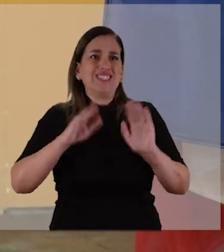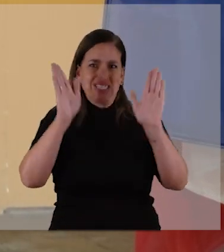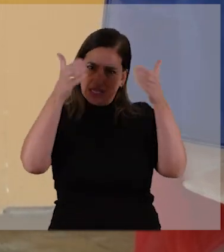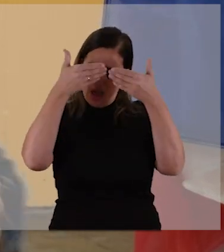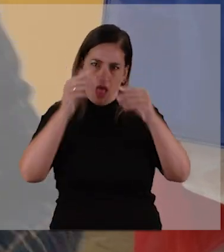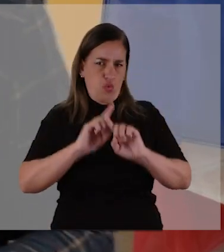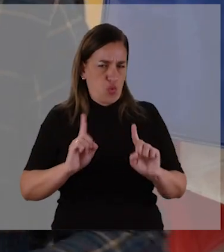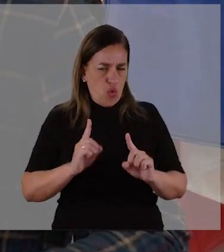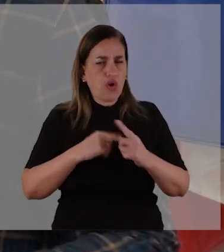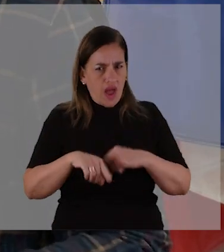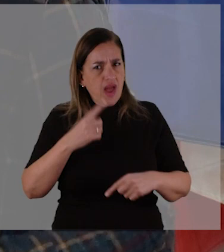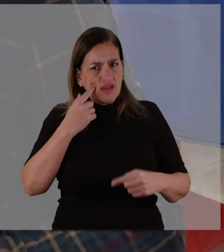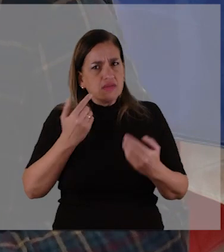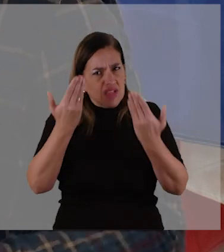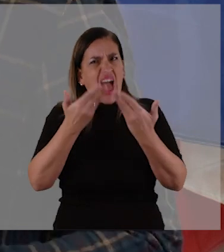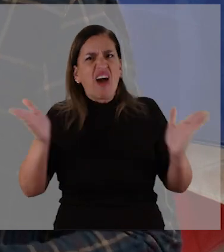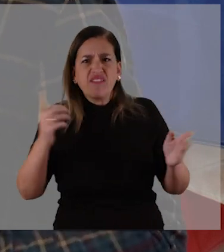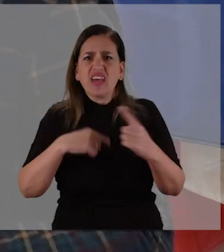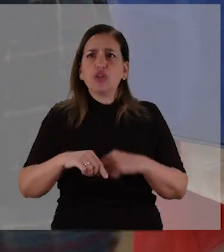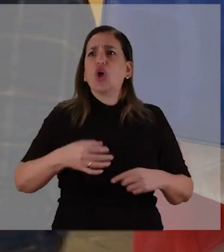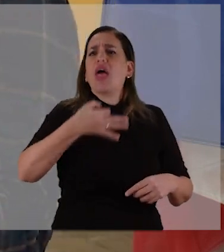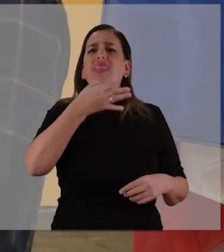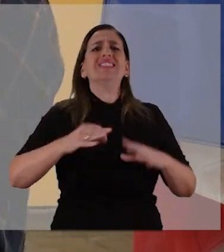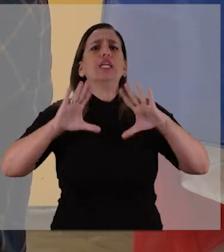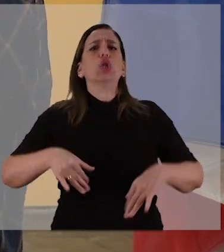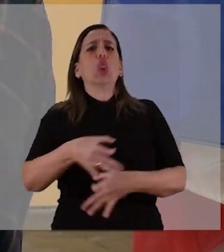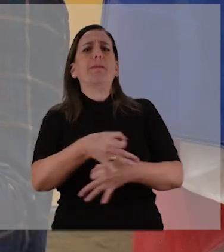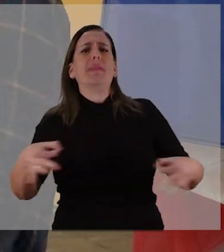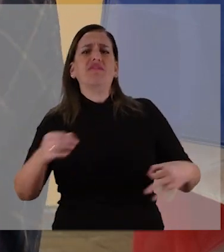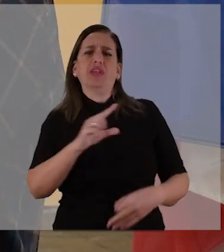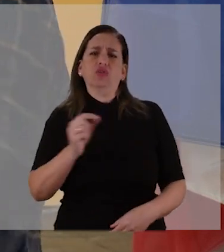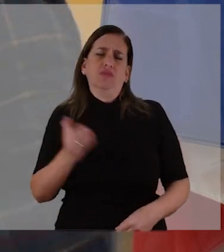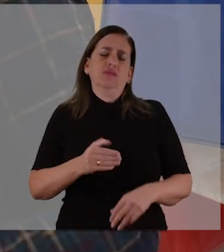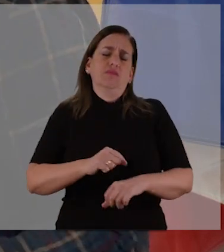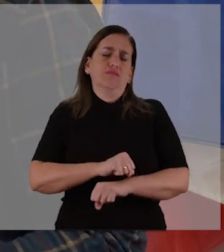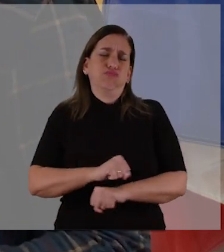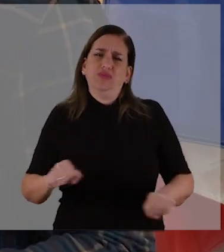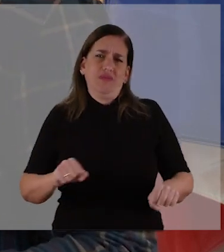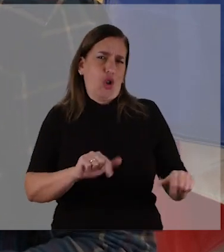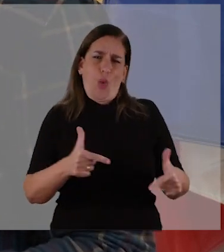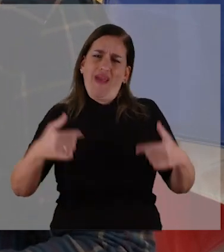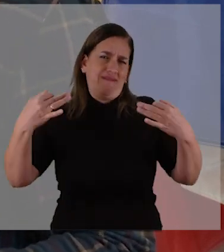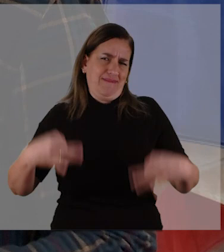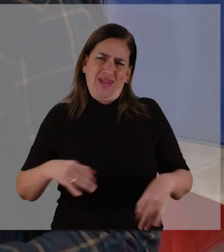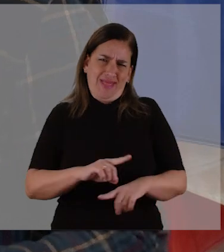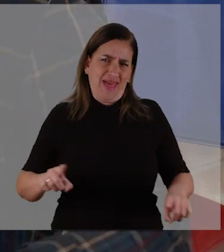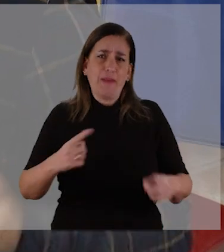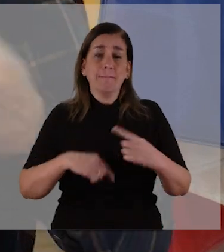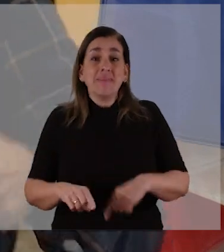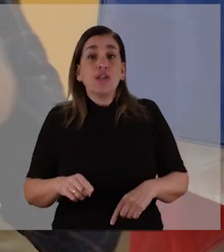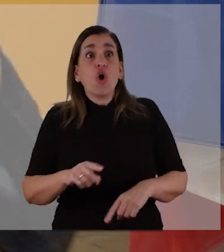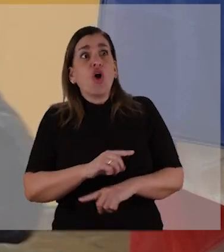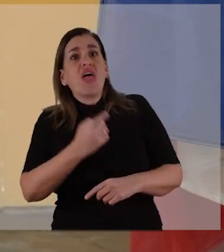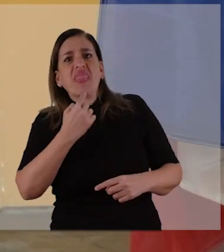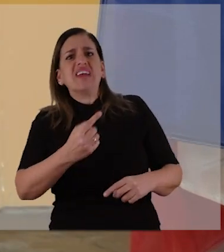Primero no hay que ser obtuso. Decir que todo está bien es una falacia y nadie lo creería. Ahora